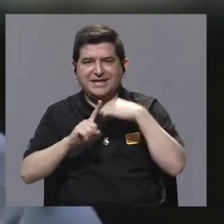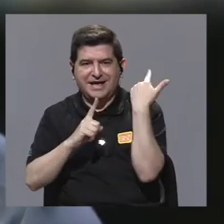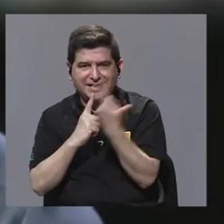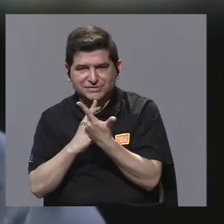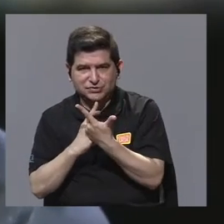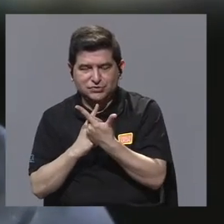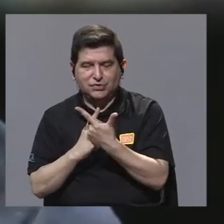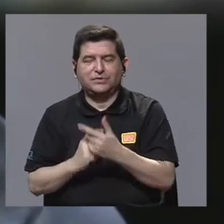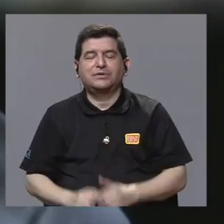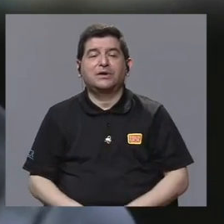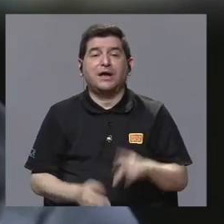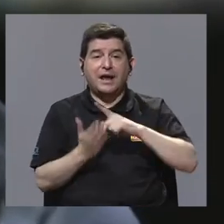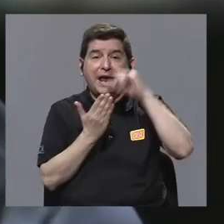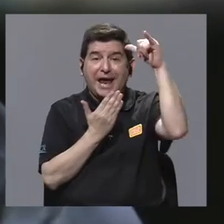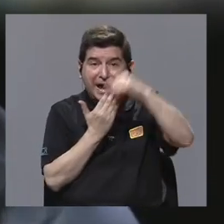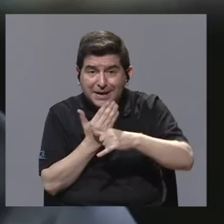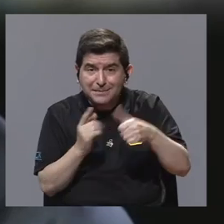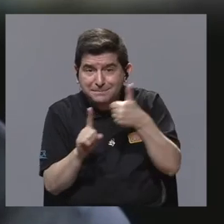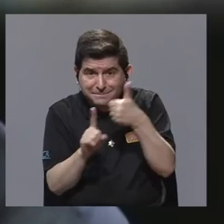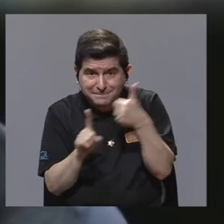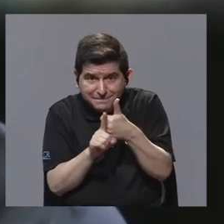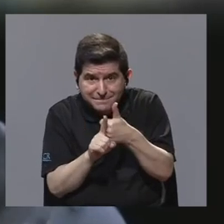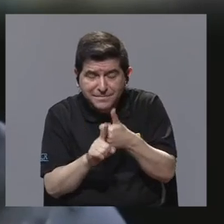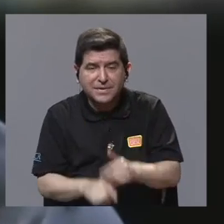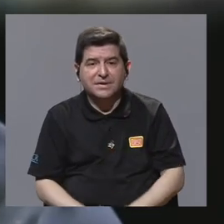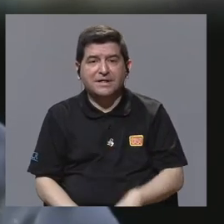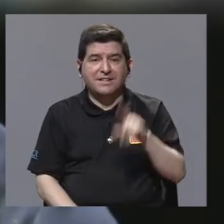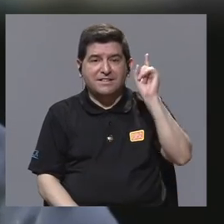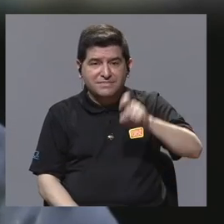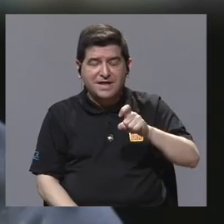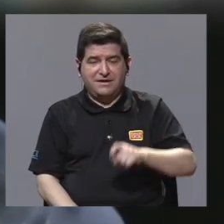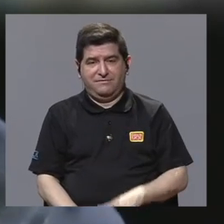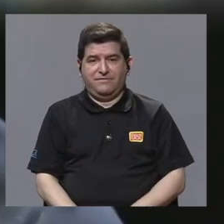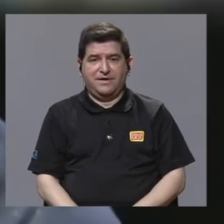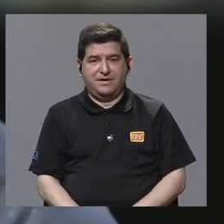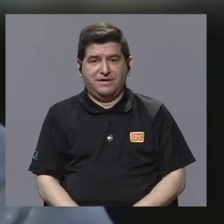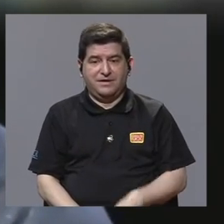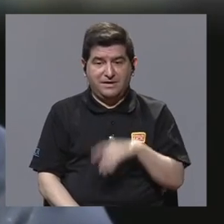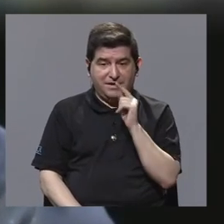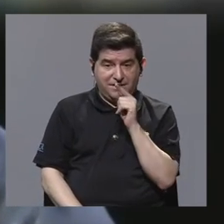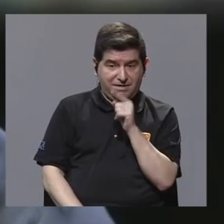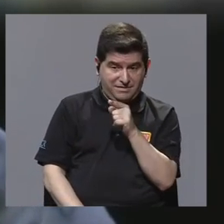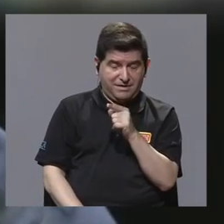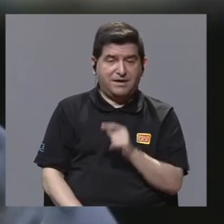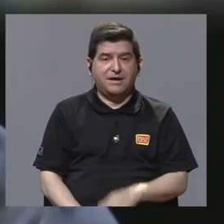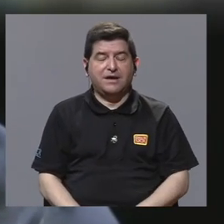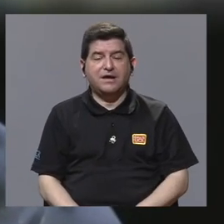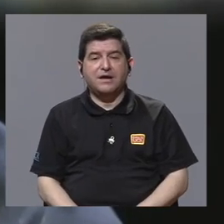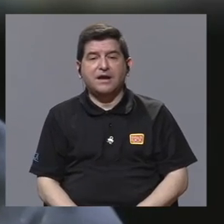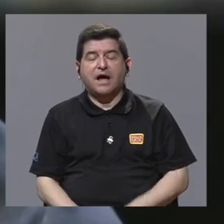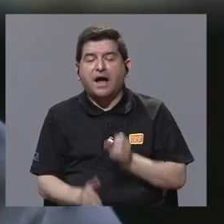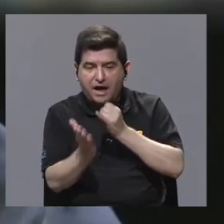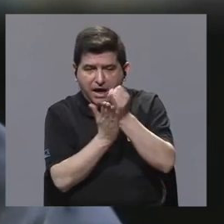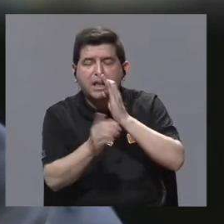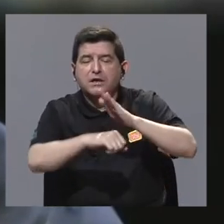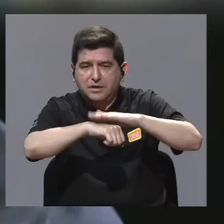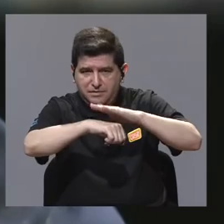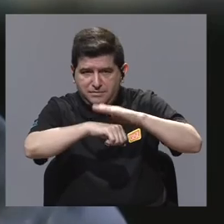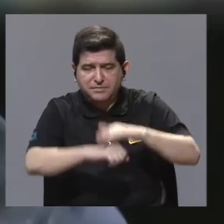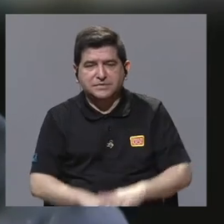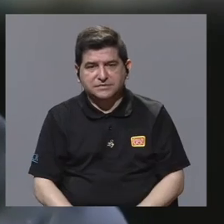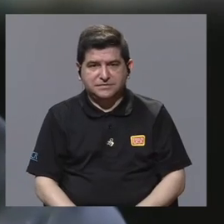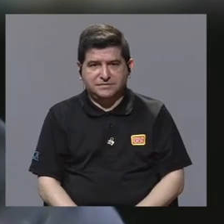acción social. El proyecto como tal tiene que llegar a convertirse en una fuente de investigación